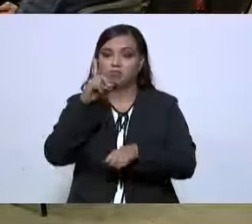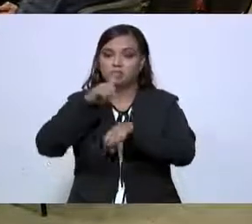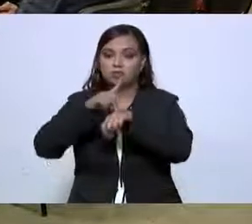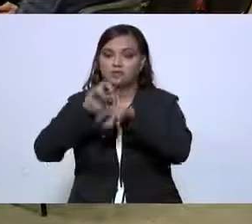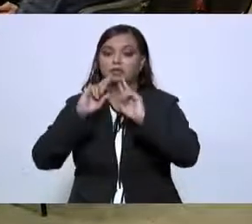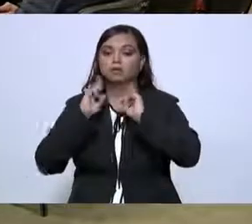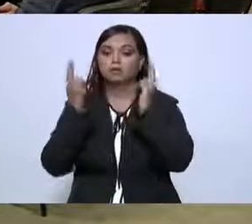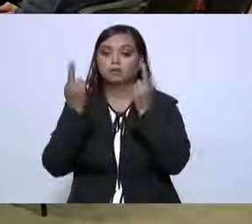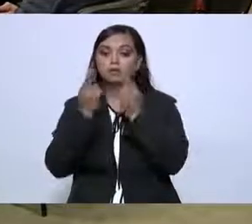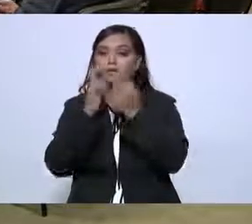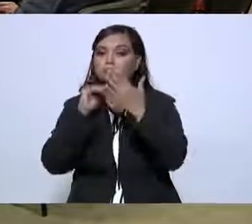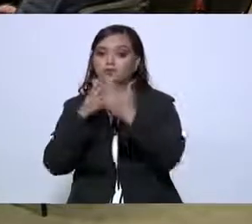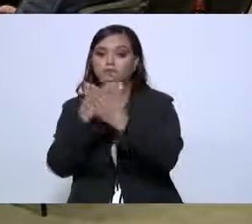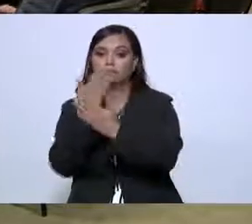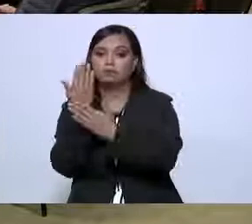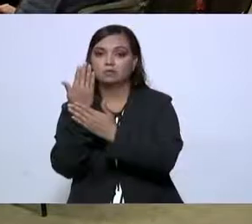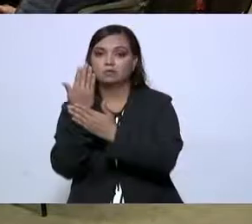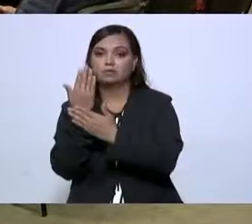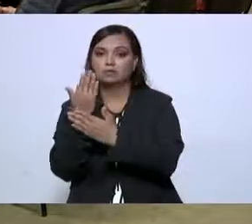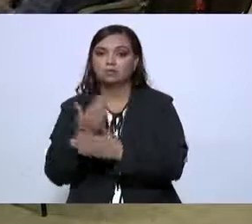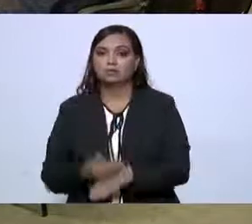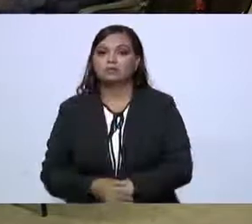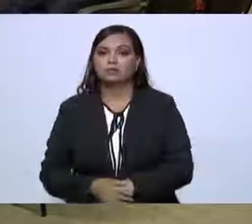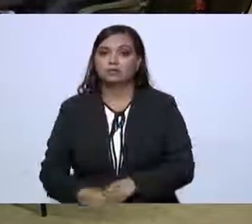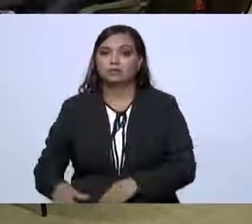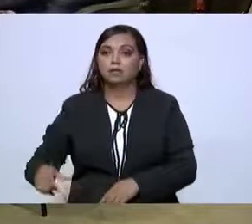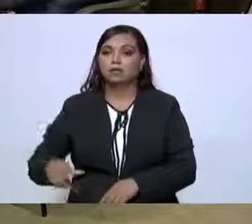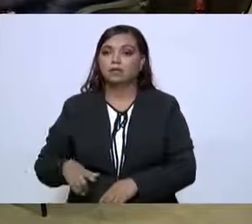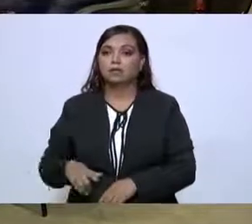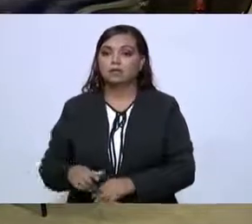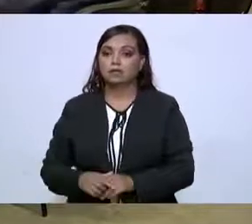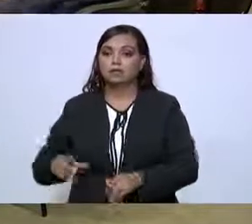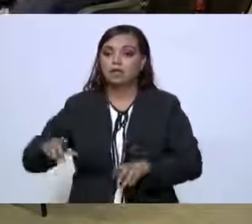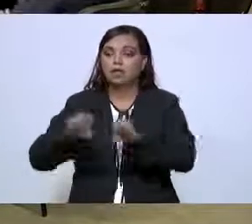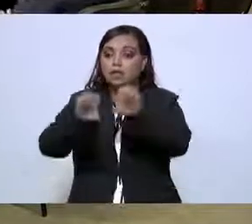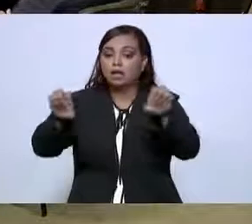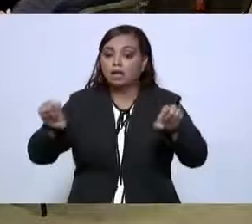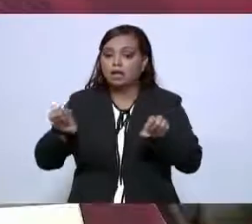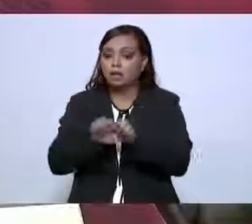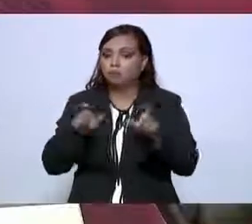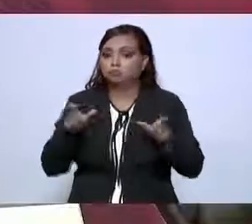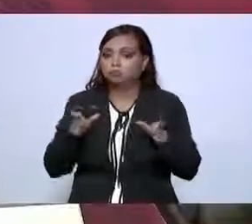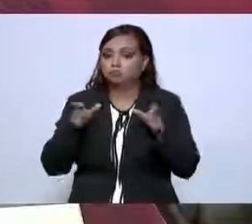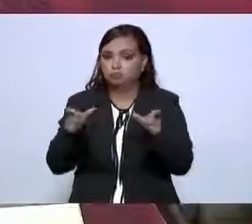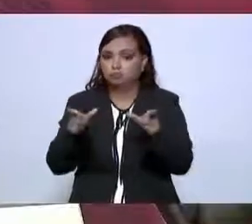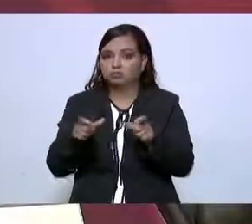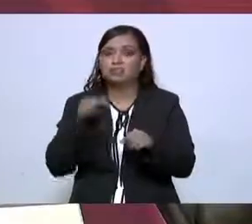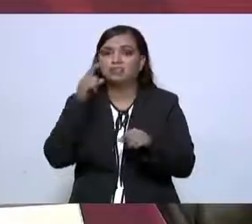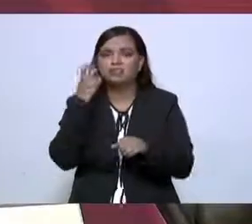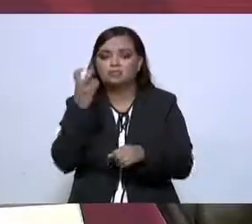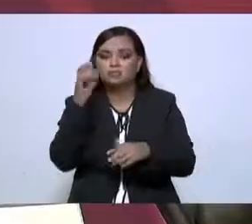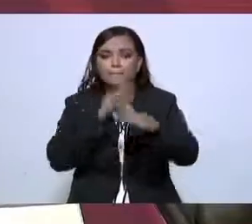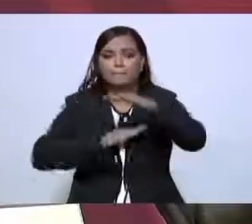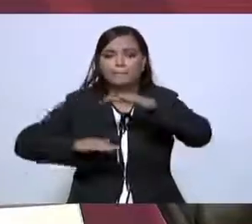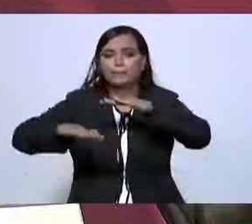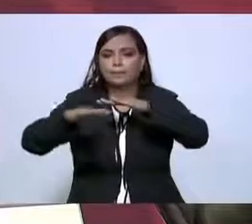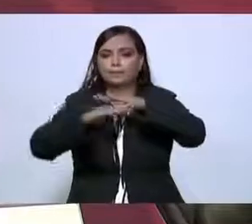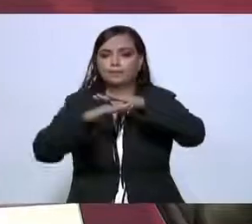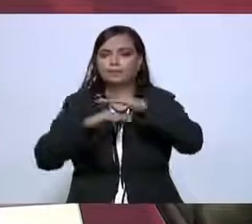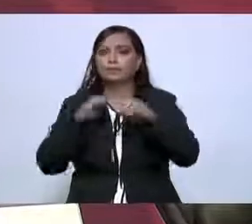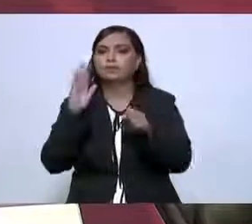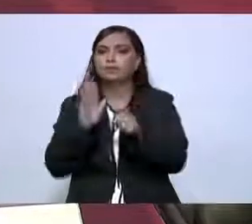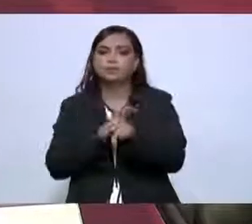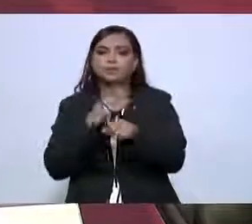reuniones de la mañana del Gabinete de Seguridad. Eso es fundamental. Lo que